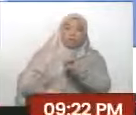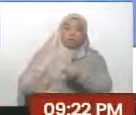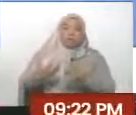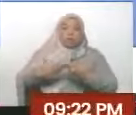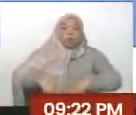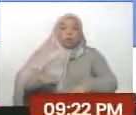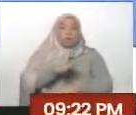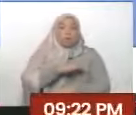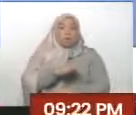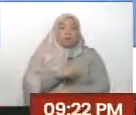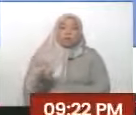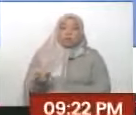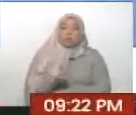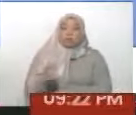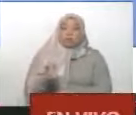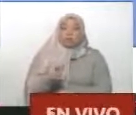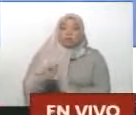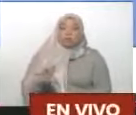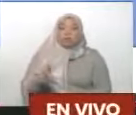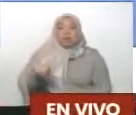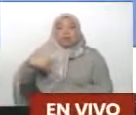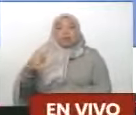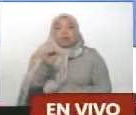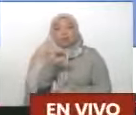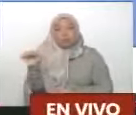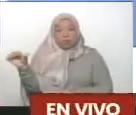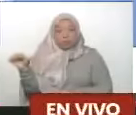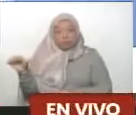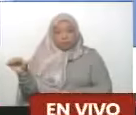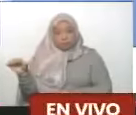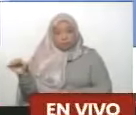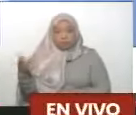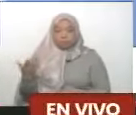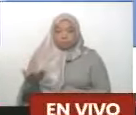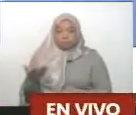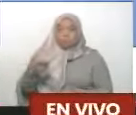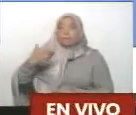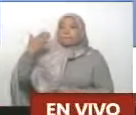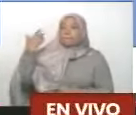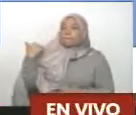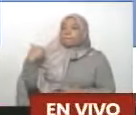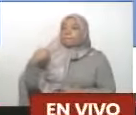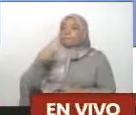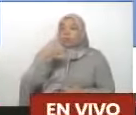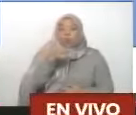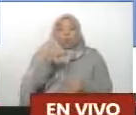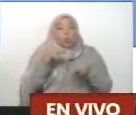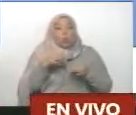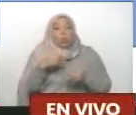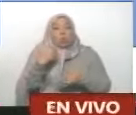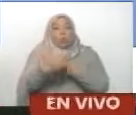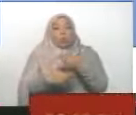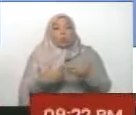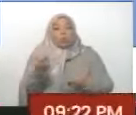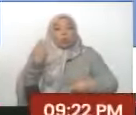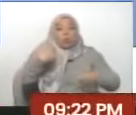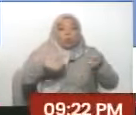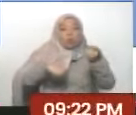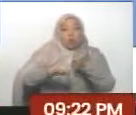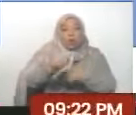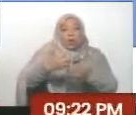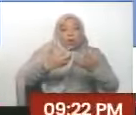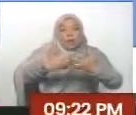nuestros patrimonios. Y lo que ocurrió la semana pasada, presidente, es que ya dieron un paso definitivo en el remate judicial